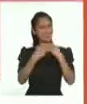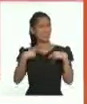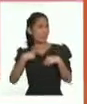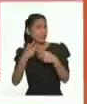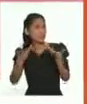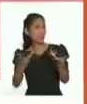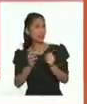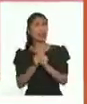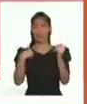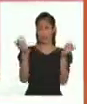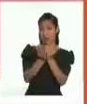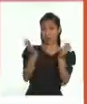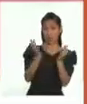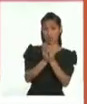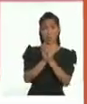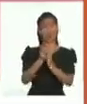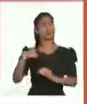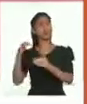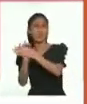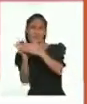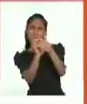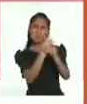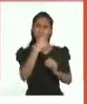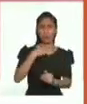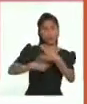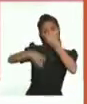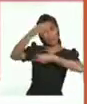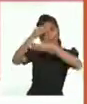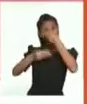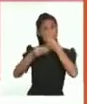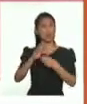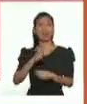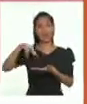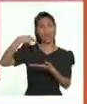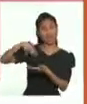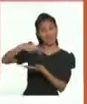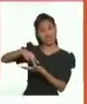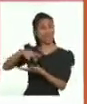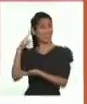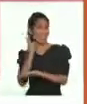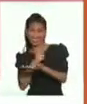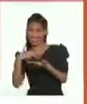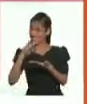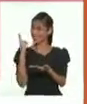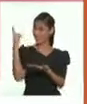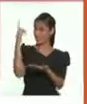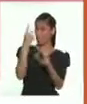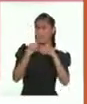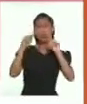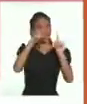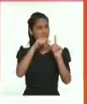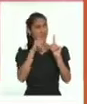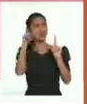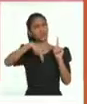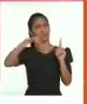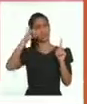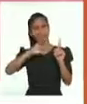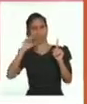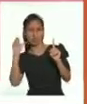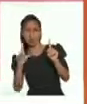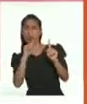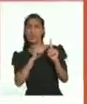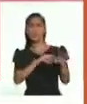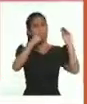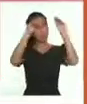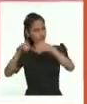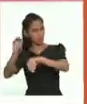A mí me pasó que para la actuación del colegio, mis compañeros y yo estábamos aprendiendo a bailar la danza de tijeras. Pero teníamos una compañera llamada Nicole que había